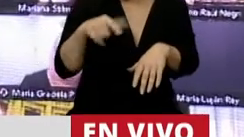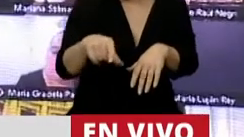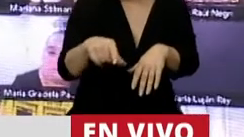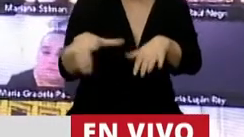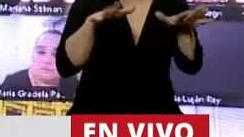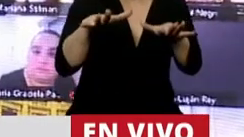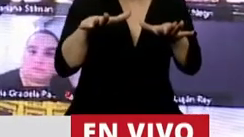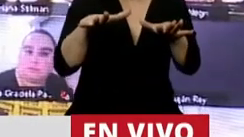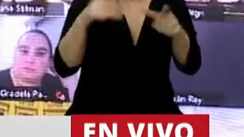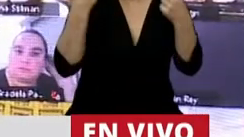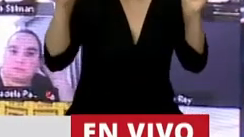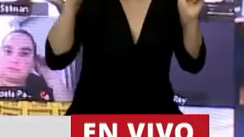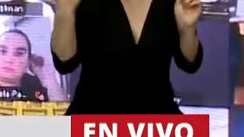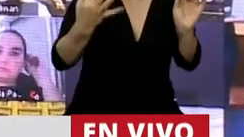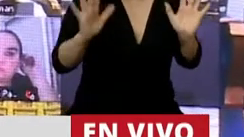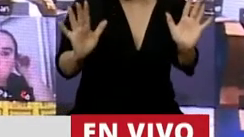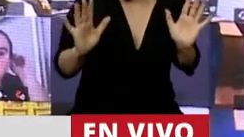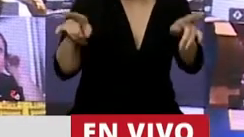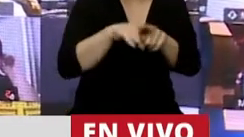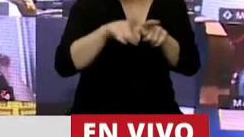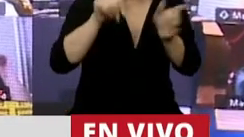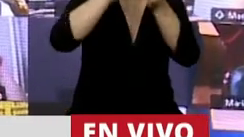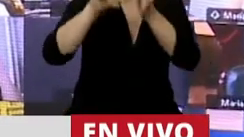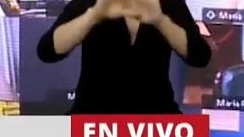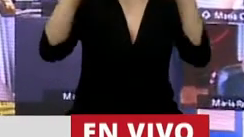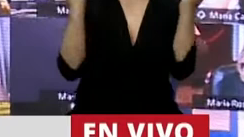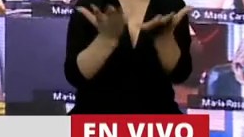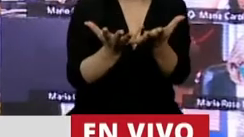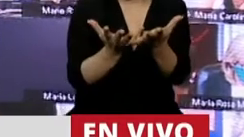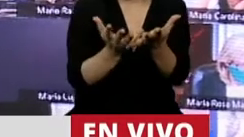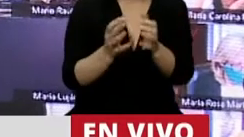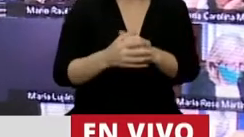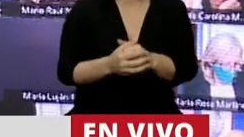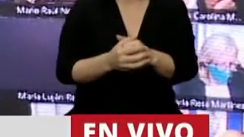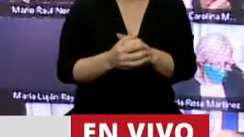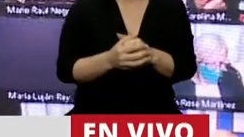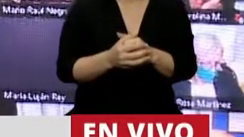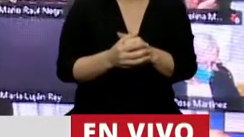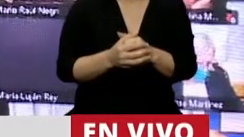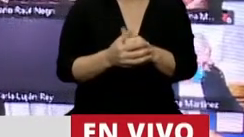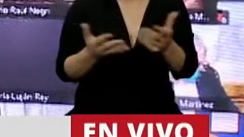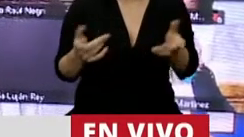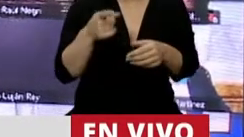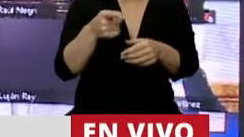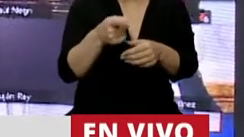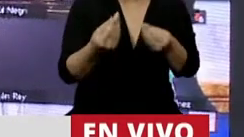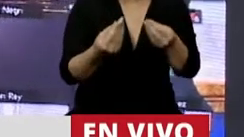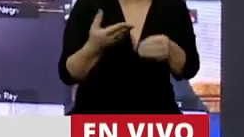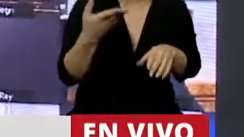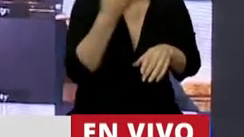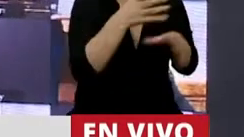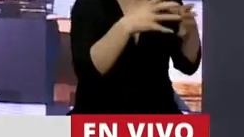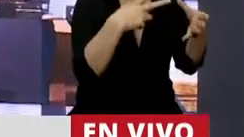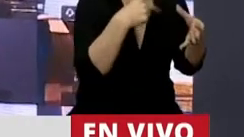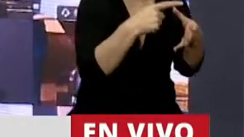extraordinaria, como sucede en todo el mundo. Y recurrimos a ellos porque es a los únicos que podemos